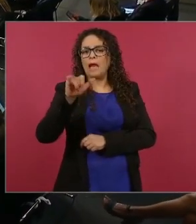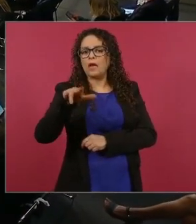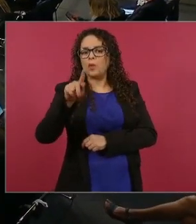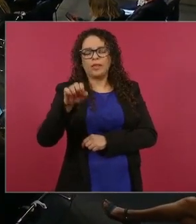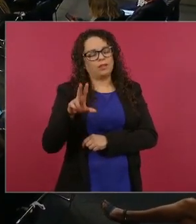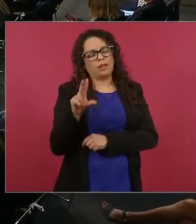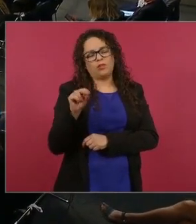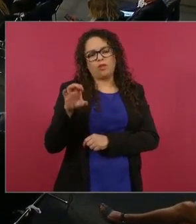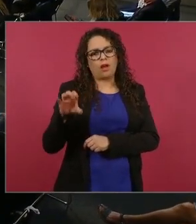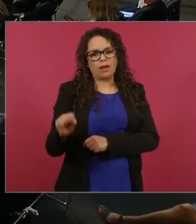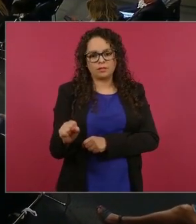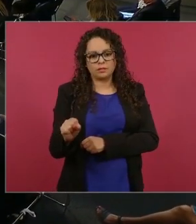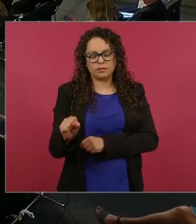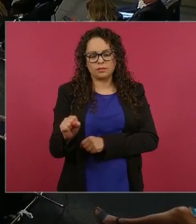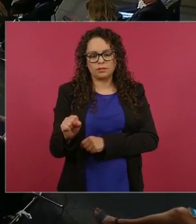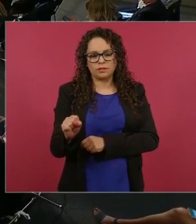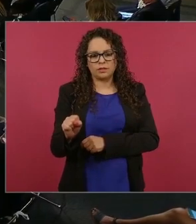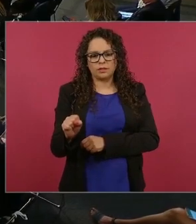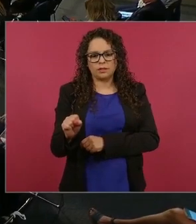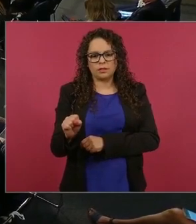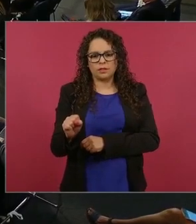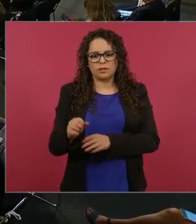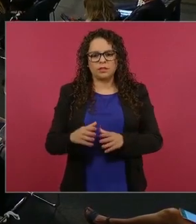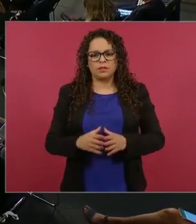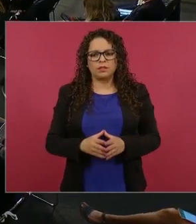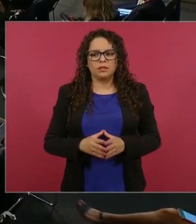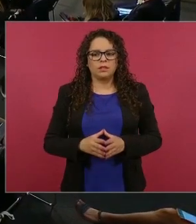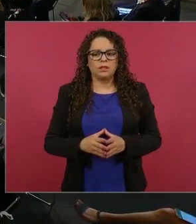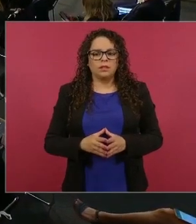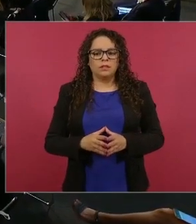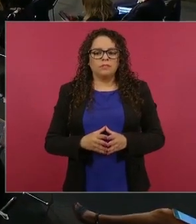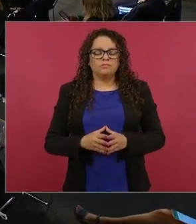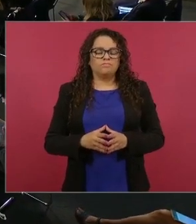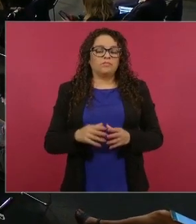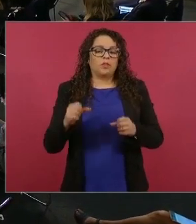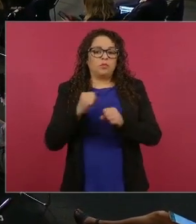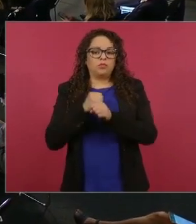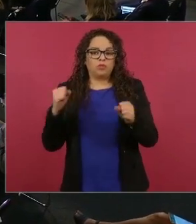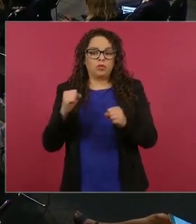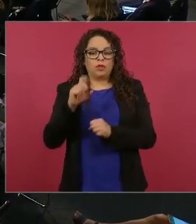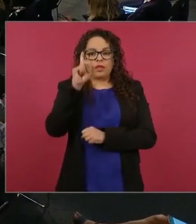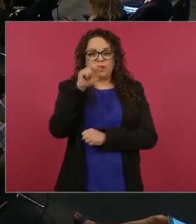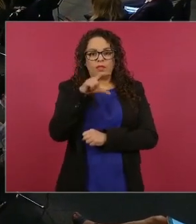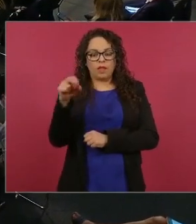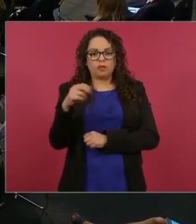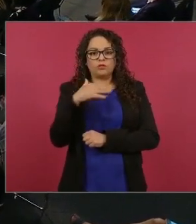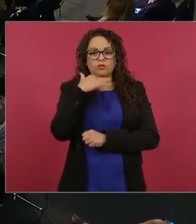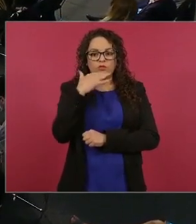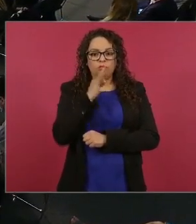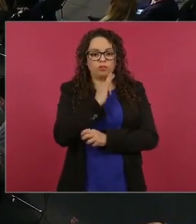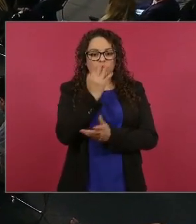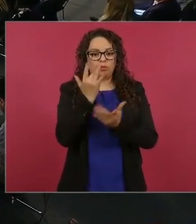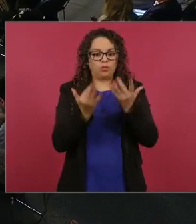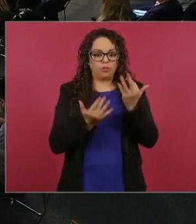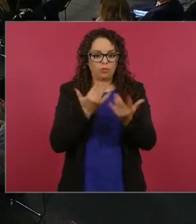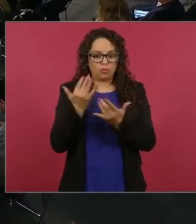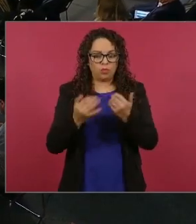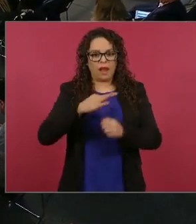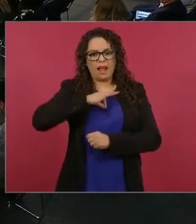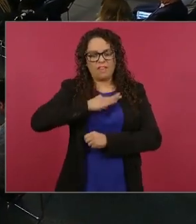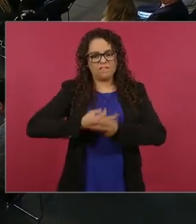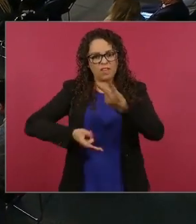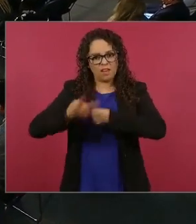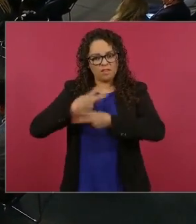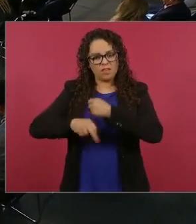análisis CRETIV corrosivo reactivo explosivo tóxico inflamable y biológico infeccioso